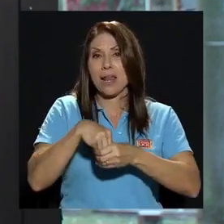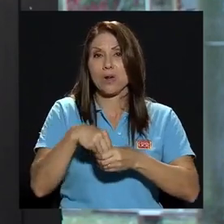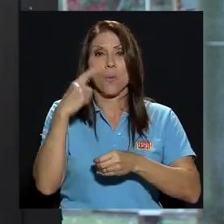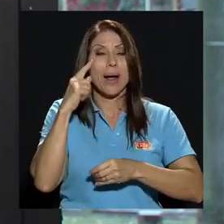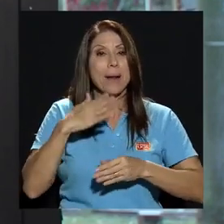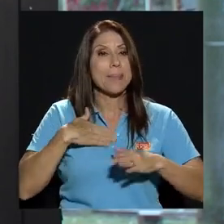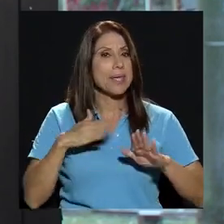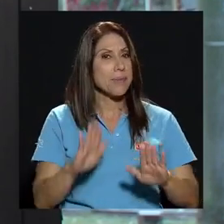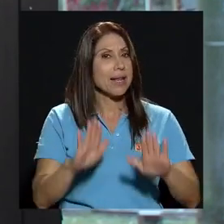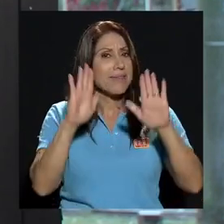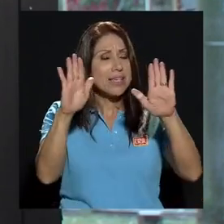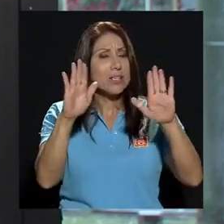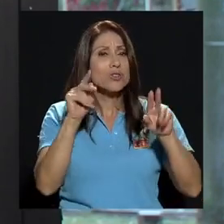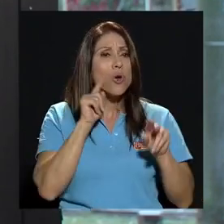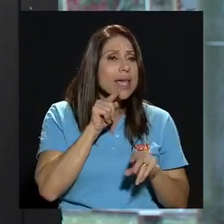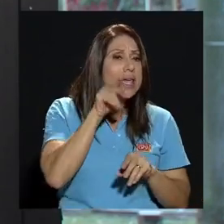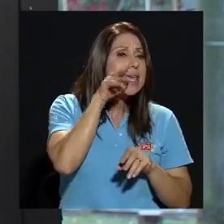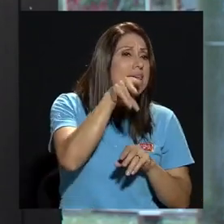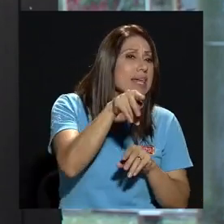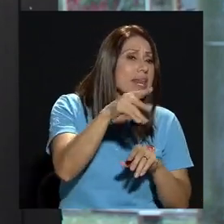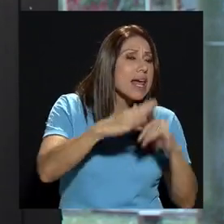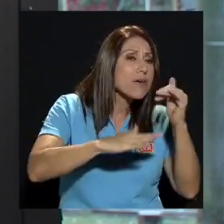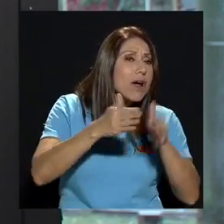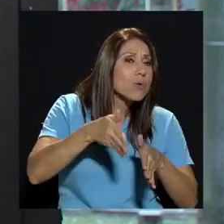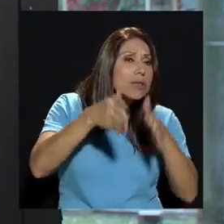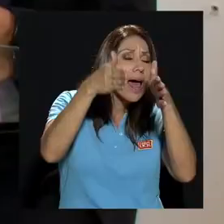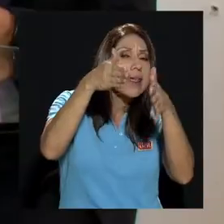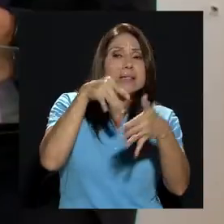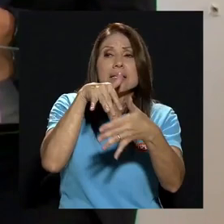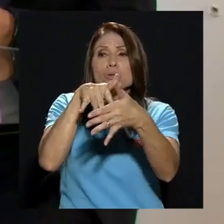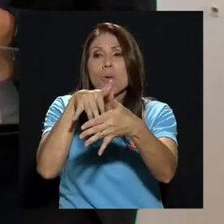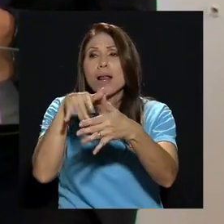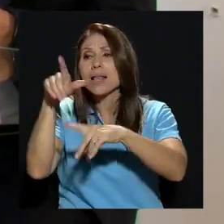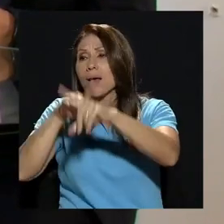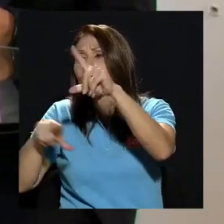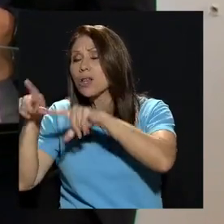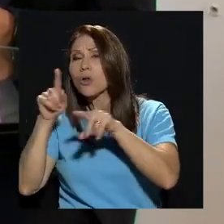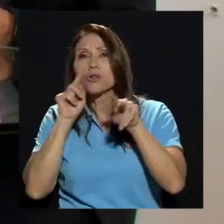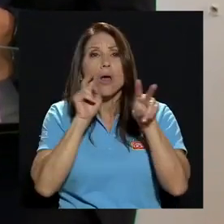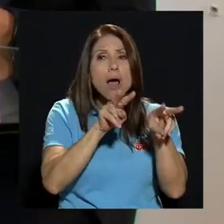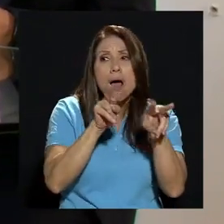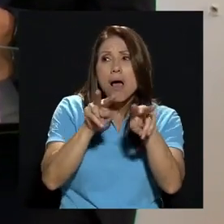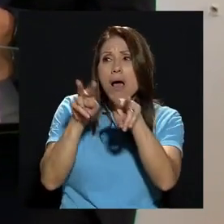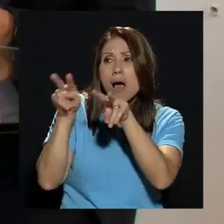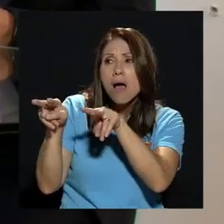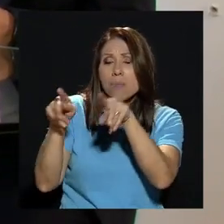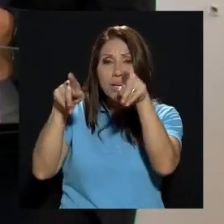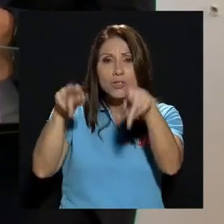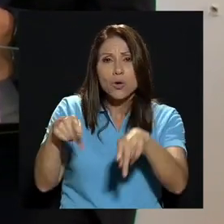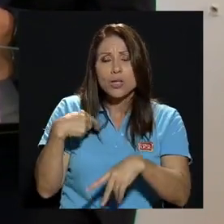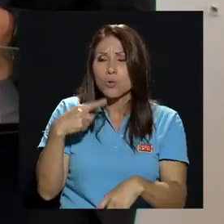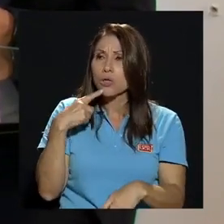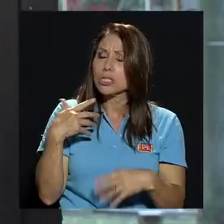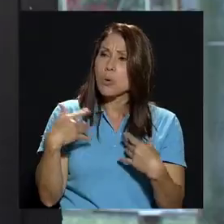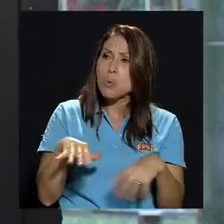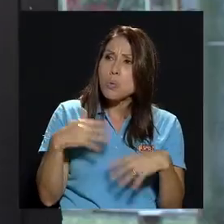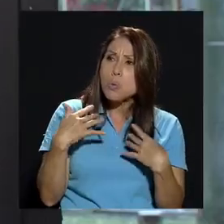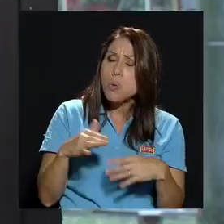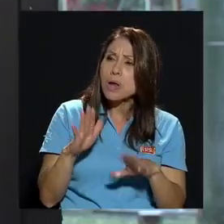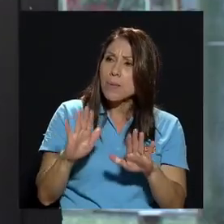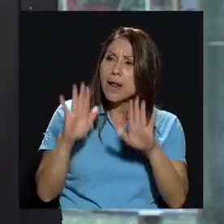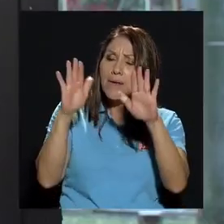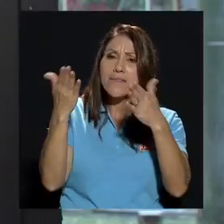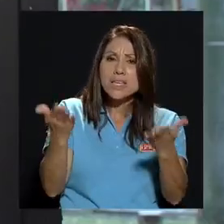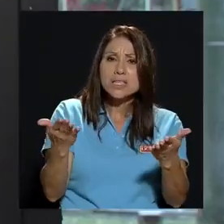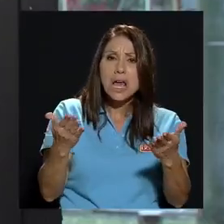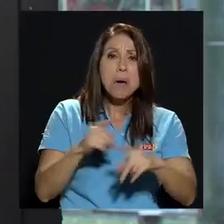escuelas laboratorios personas que están haciendo cosas que uno dice caramba que es esta maravilla y el país lo desconoce los